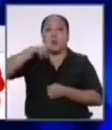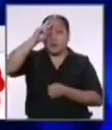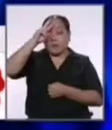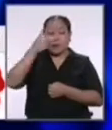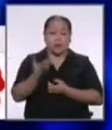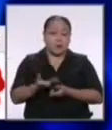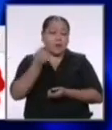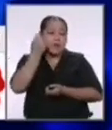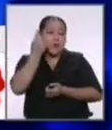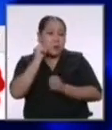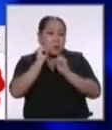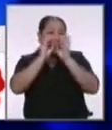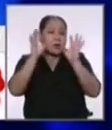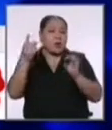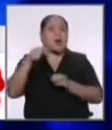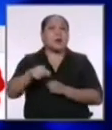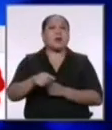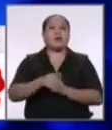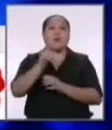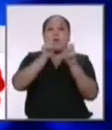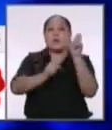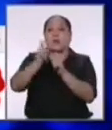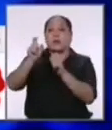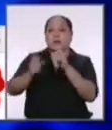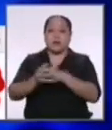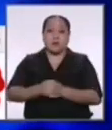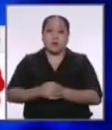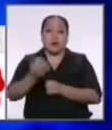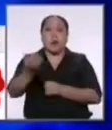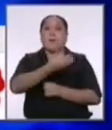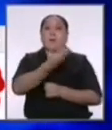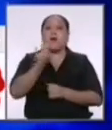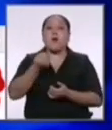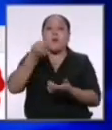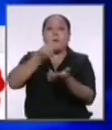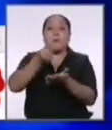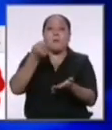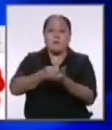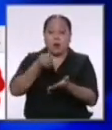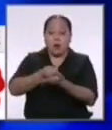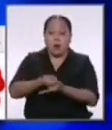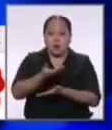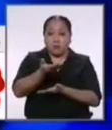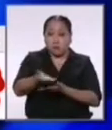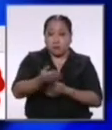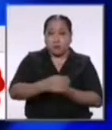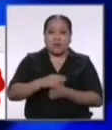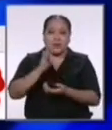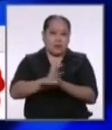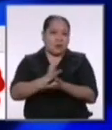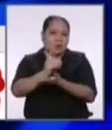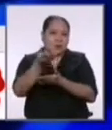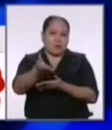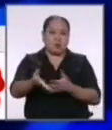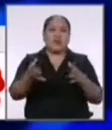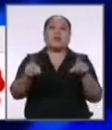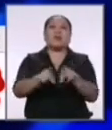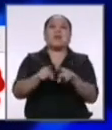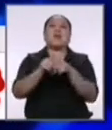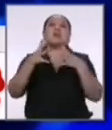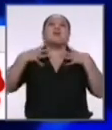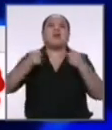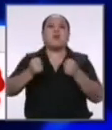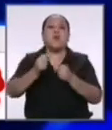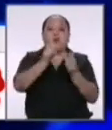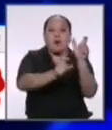y entendámoslo bien es nuestra gente la mejor inversión que podemos hacer es en educación y salud para